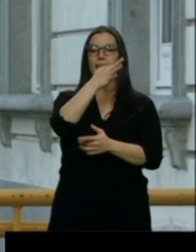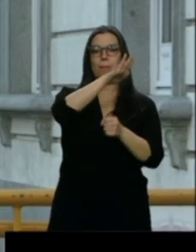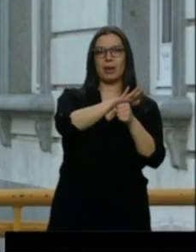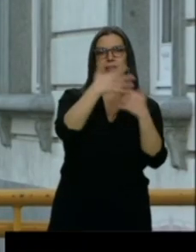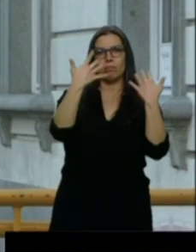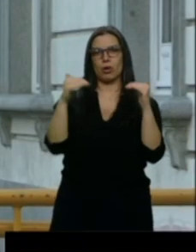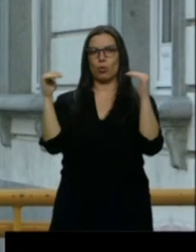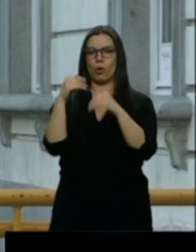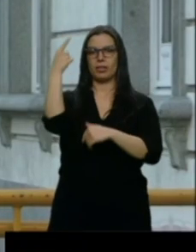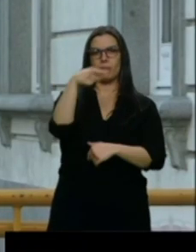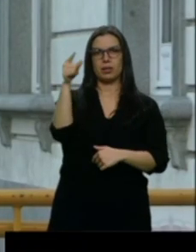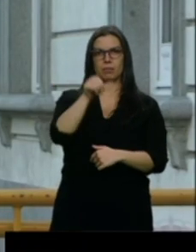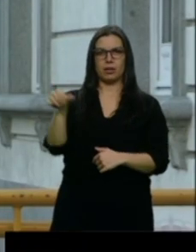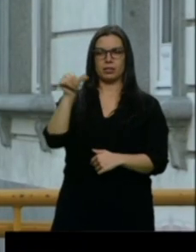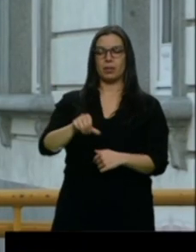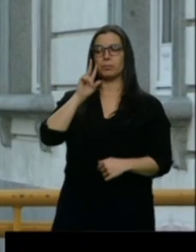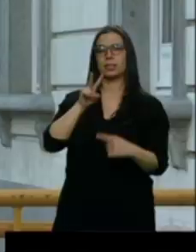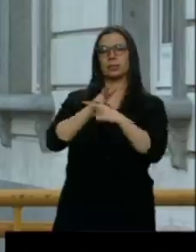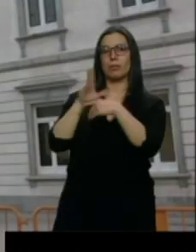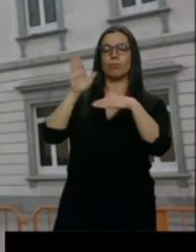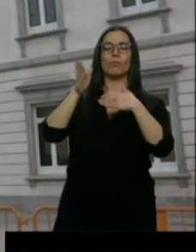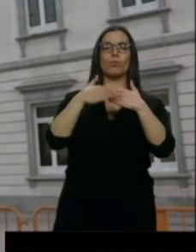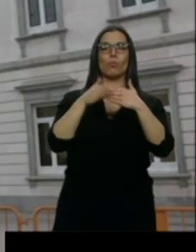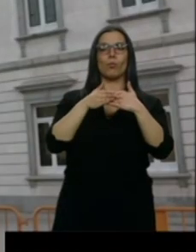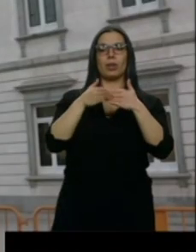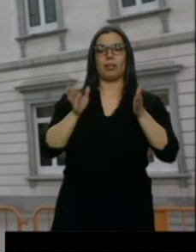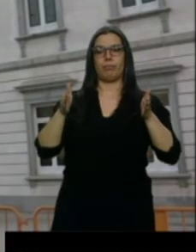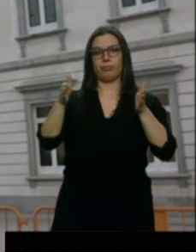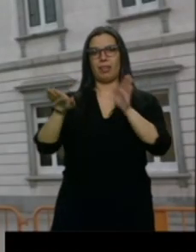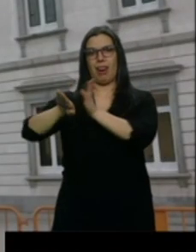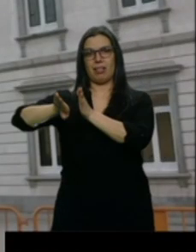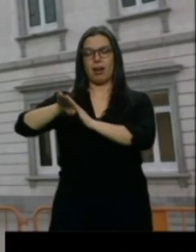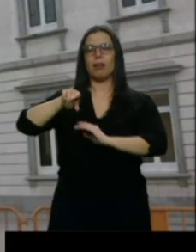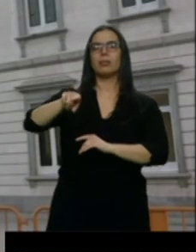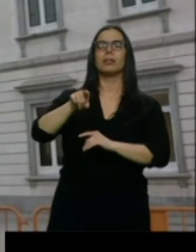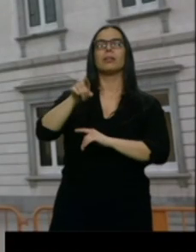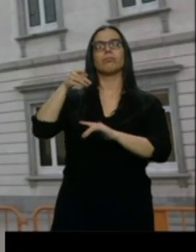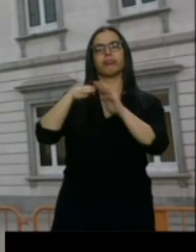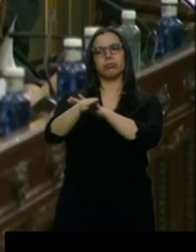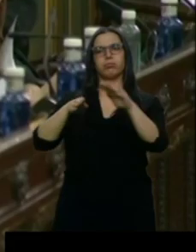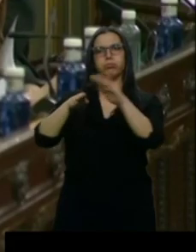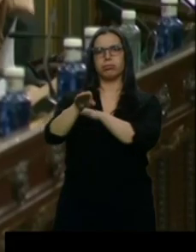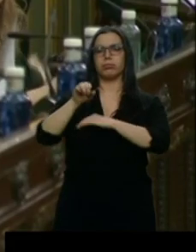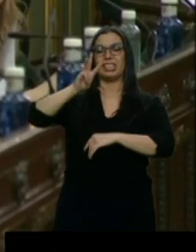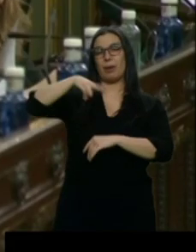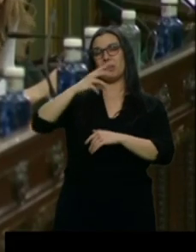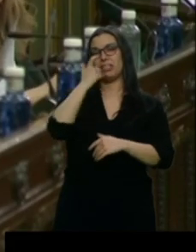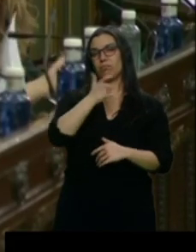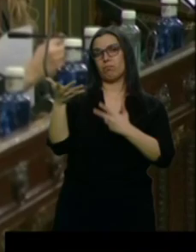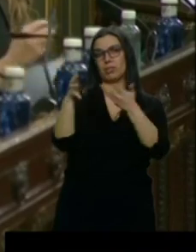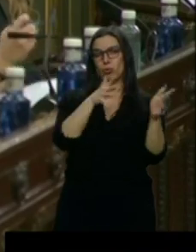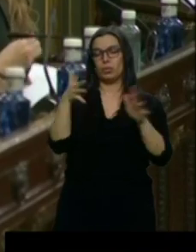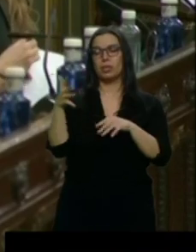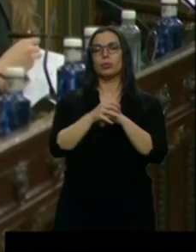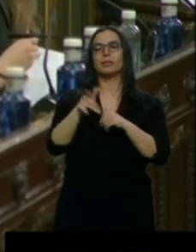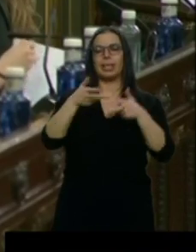Por esa puerta lateral del Tribunal Supremo entrarán los 12 procesados durante los tres meses que se espera dure la vista oral. No se sentarán en el banquillo,